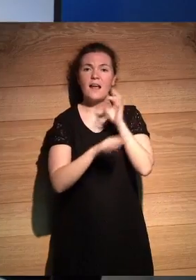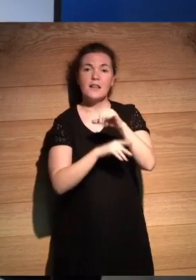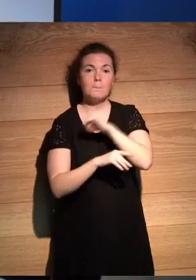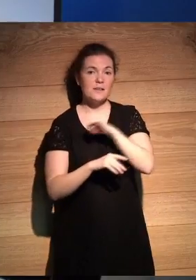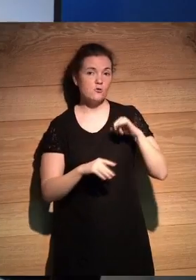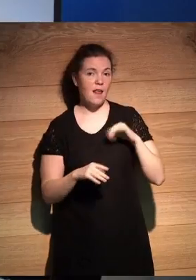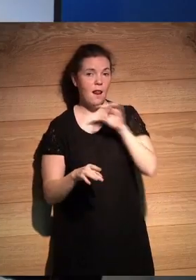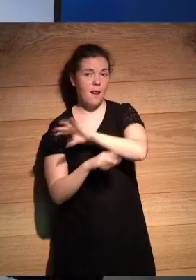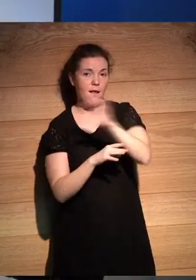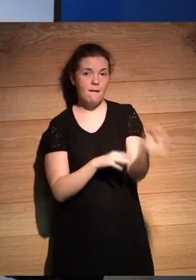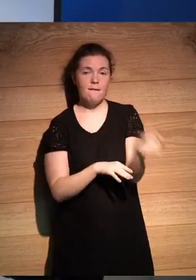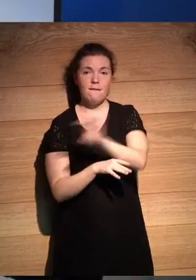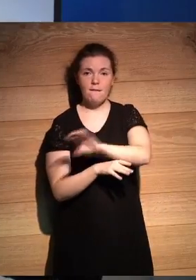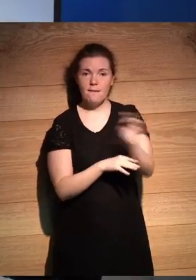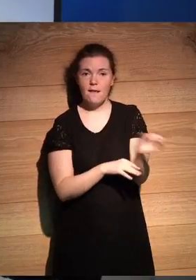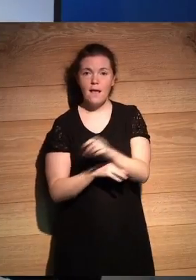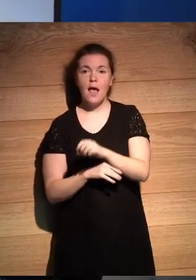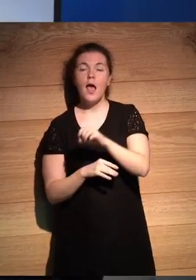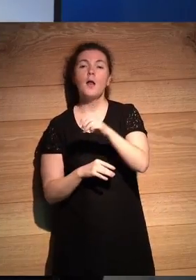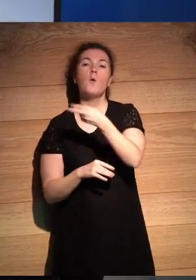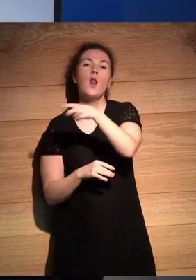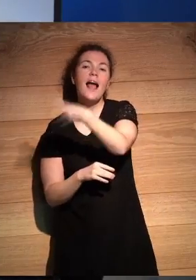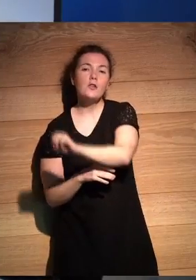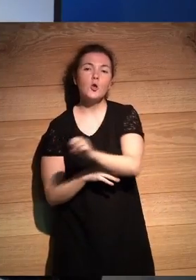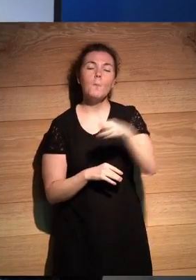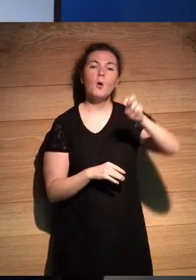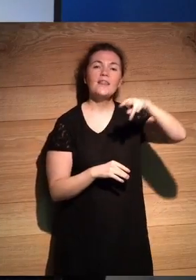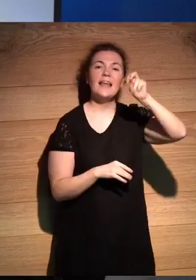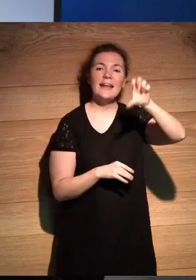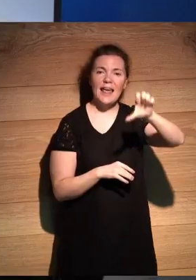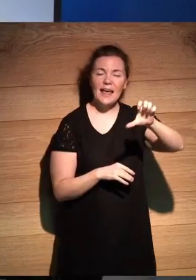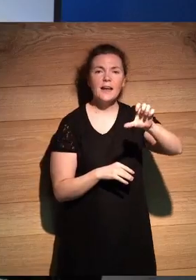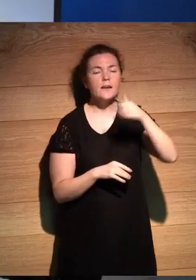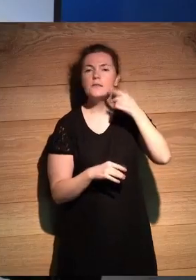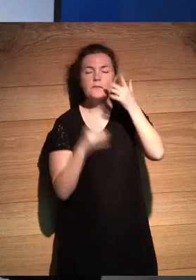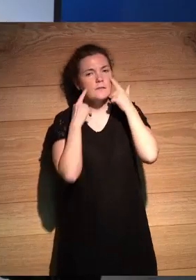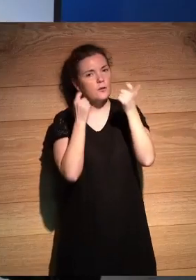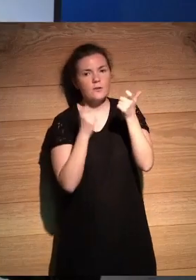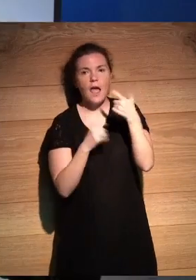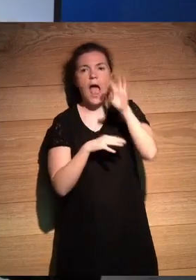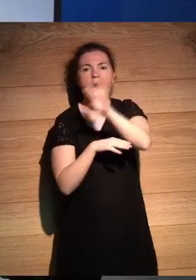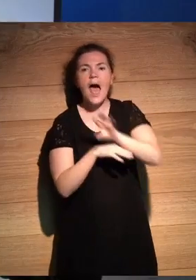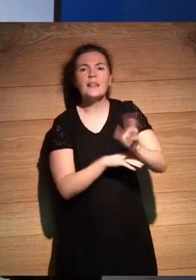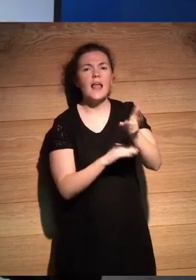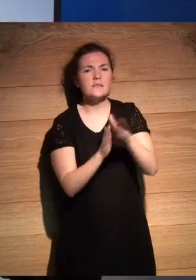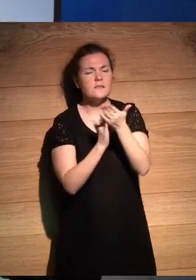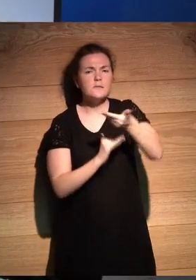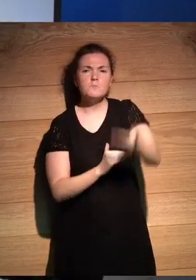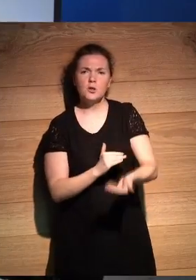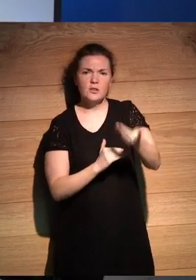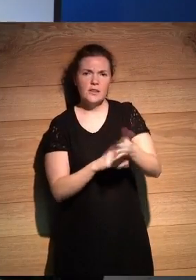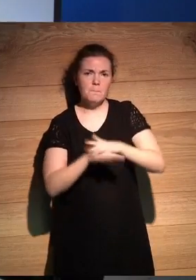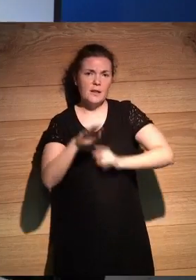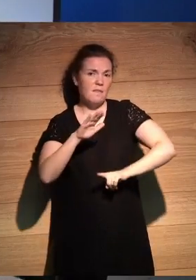y Bruno Montané que dan idea de la gran importancia que tenía el Atlas para el desarrollo de la